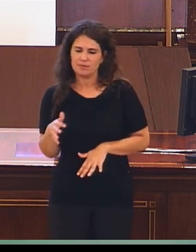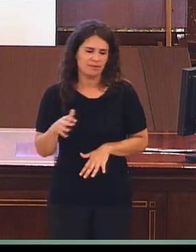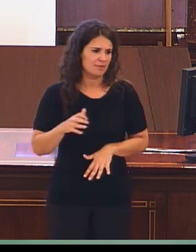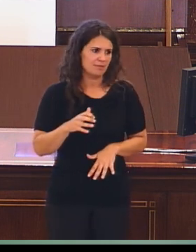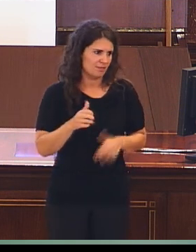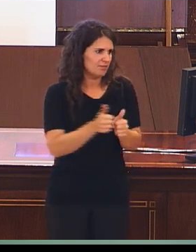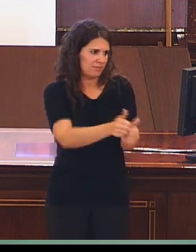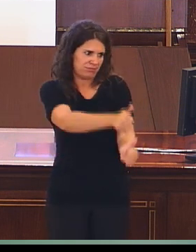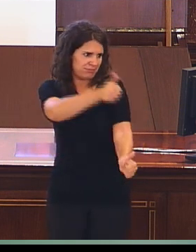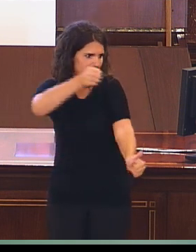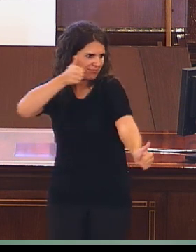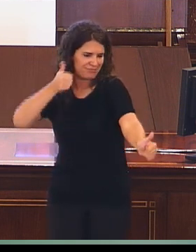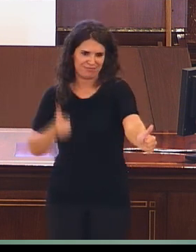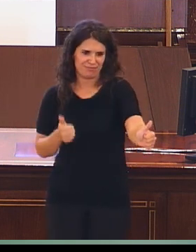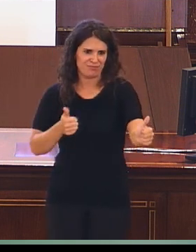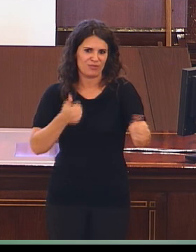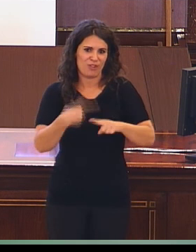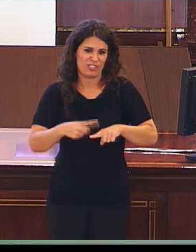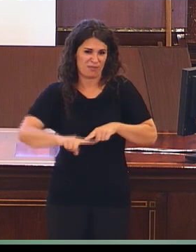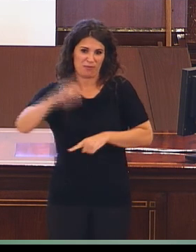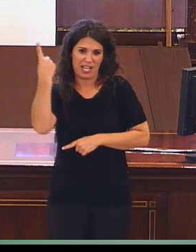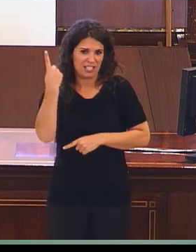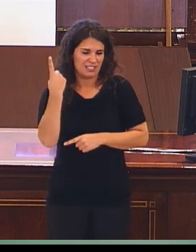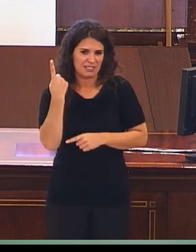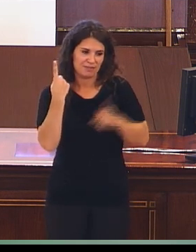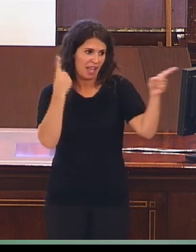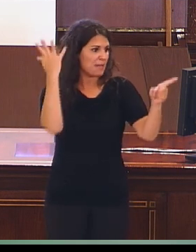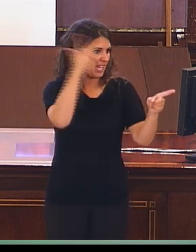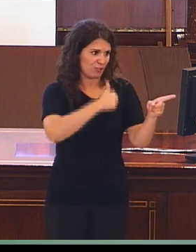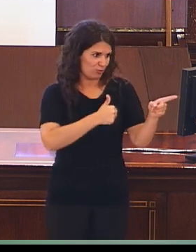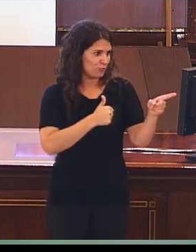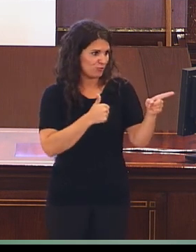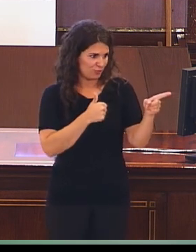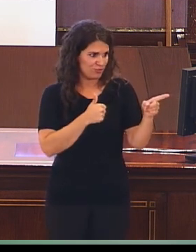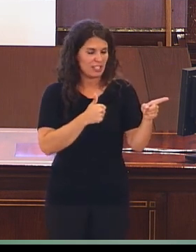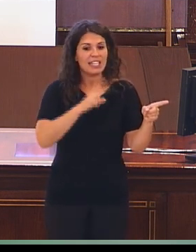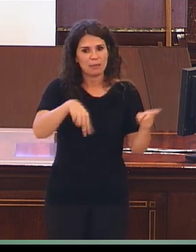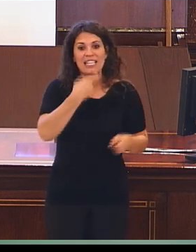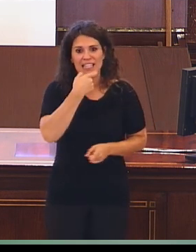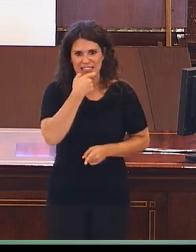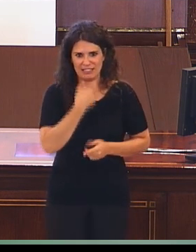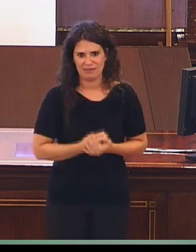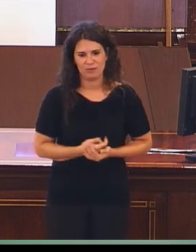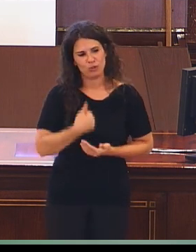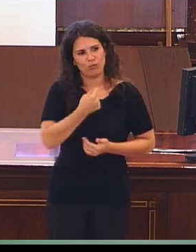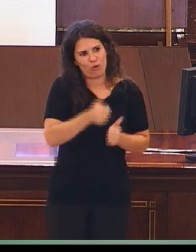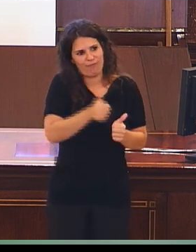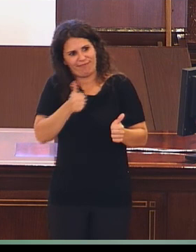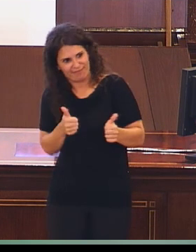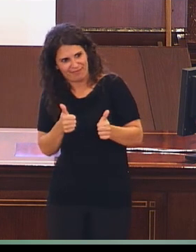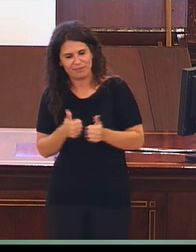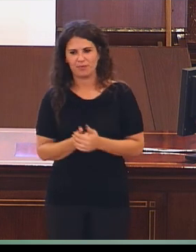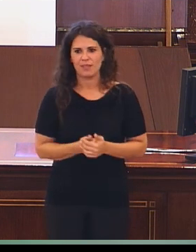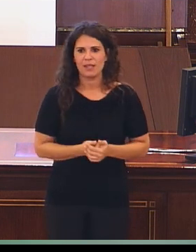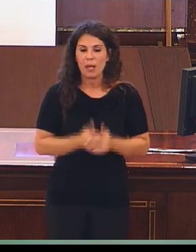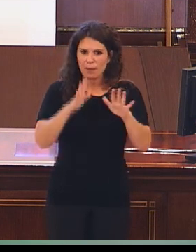distancia de los que publican más, que son los americanos y los ingleses. Pero no perdamos de